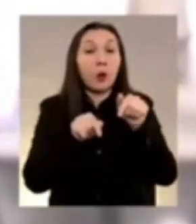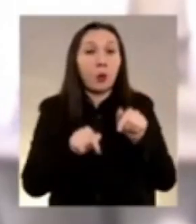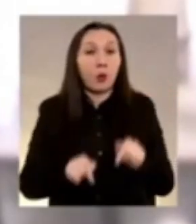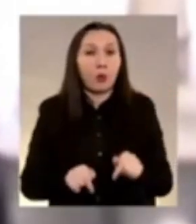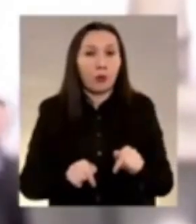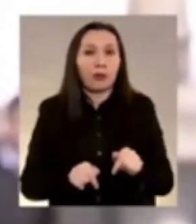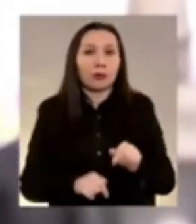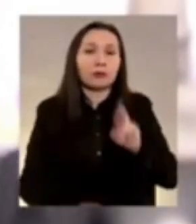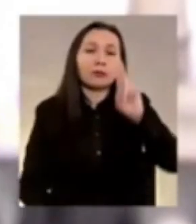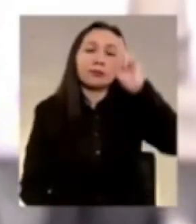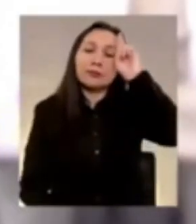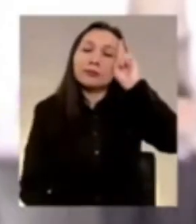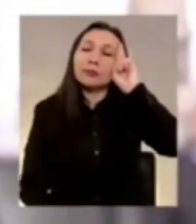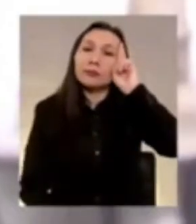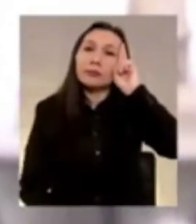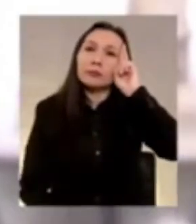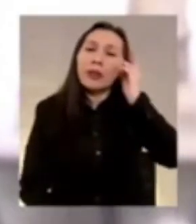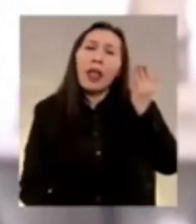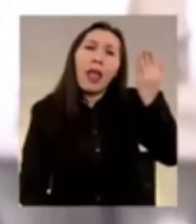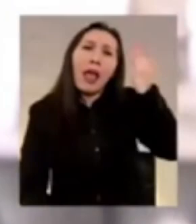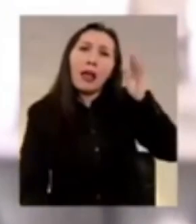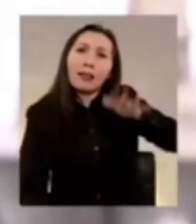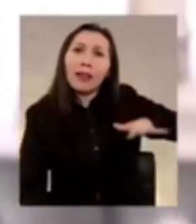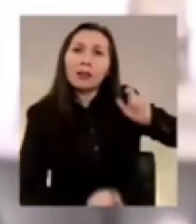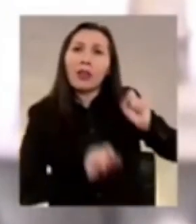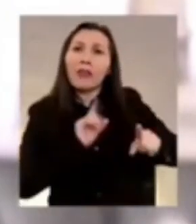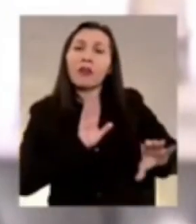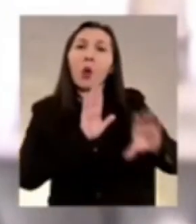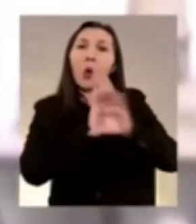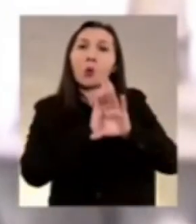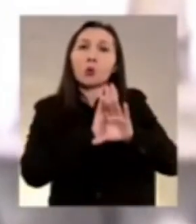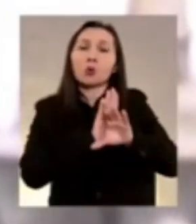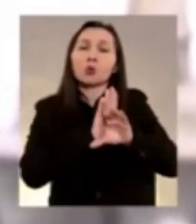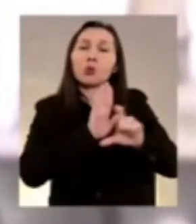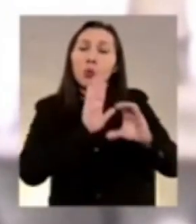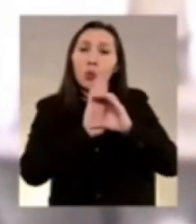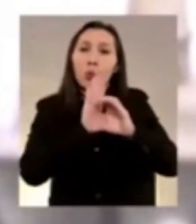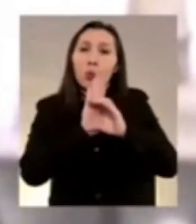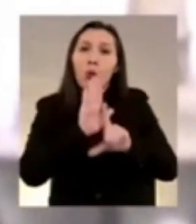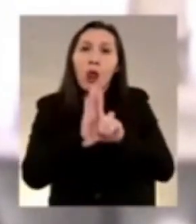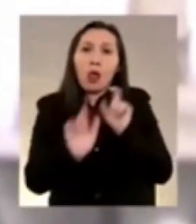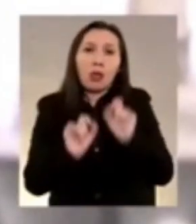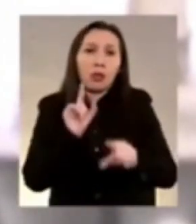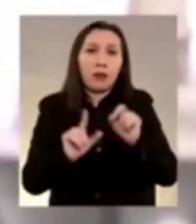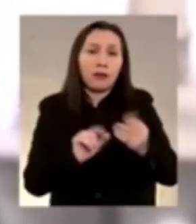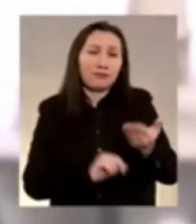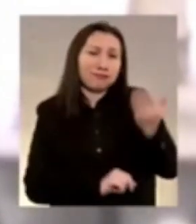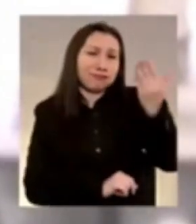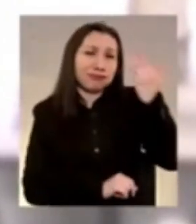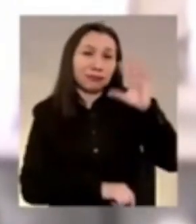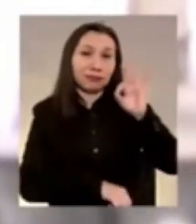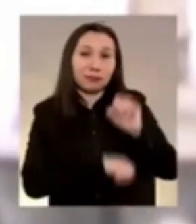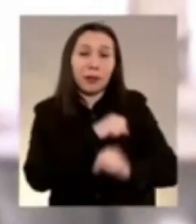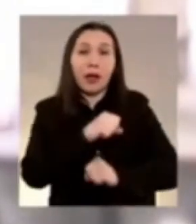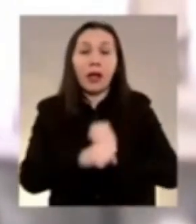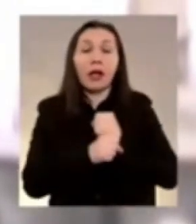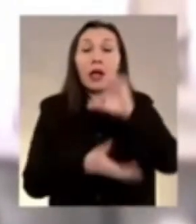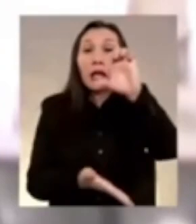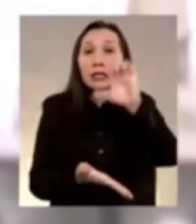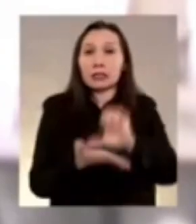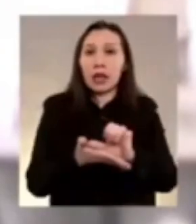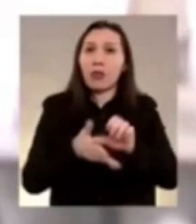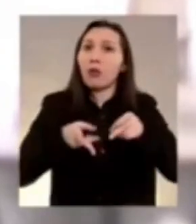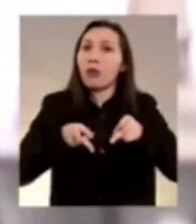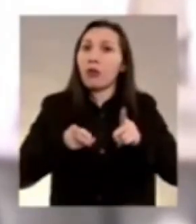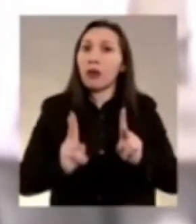Hoy recordamos a quienes defendieron la Constitución y las leyes, cuando hace 50 años el Estado de